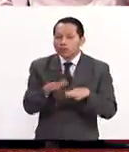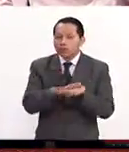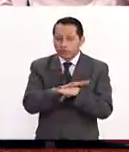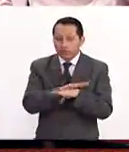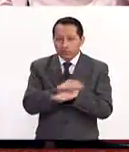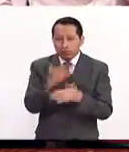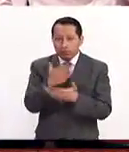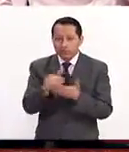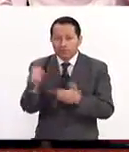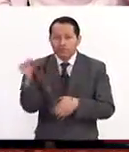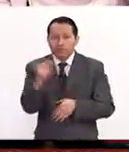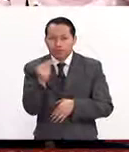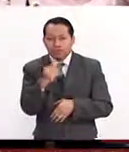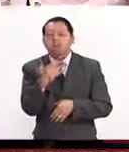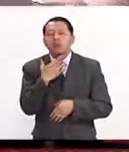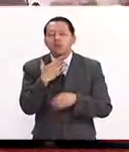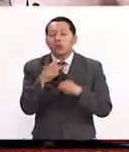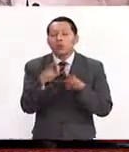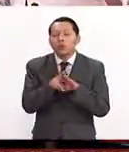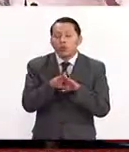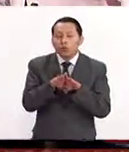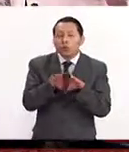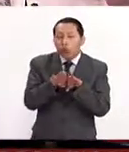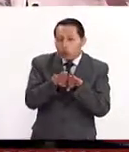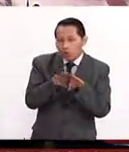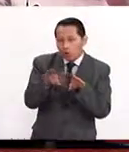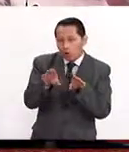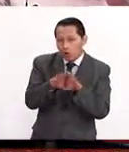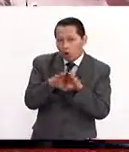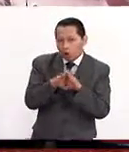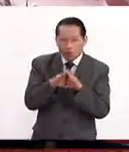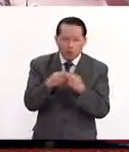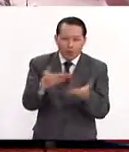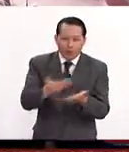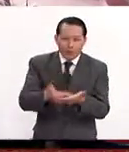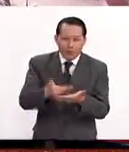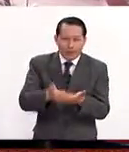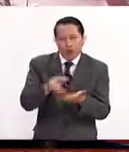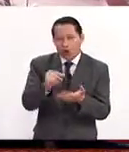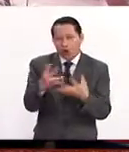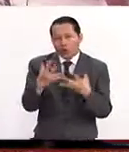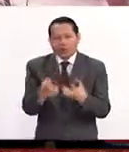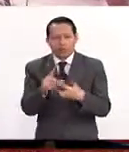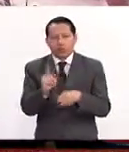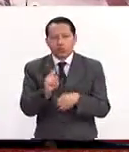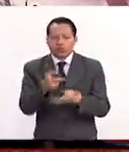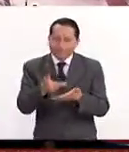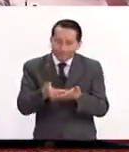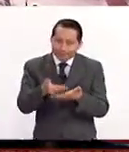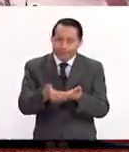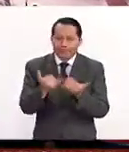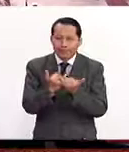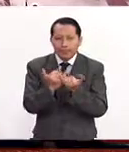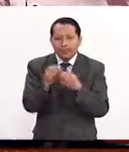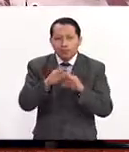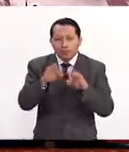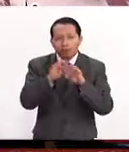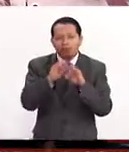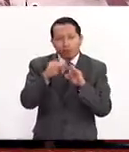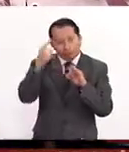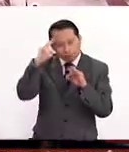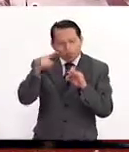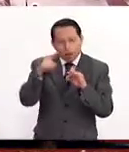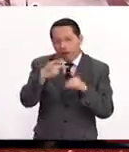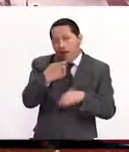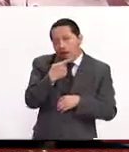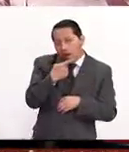necesitamos unas cuerdas vocales húmedas, no secas, en donde tengan una buena ondulación que nos permita el poder